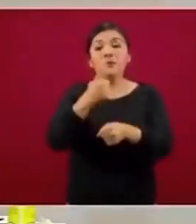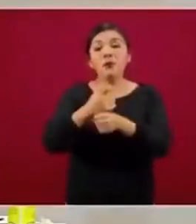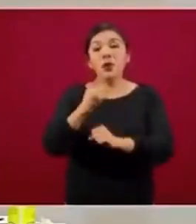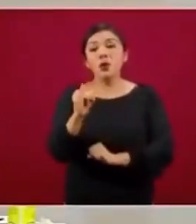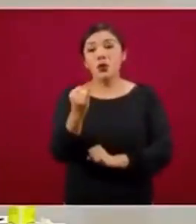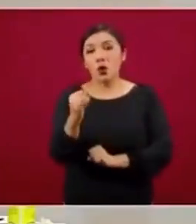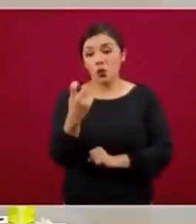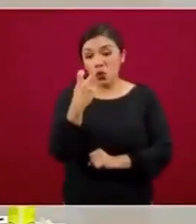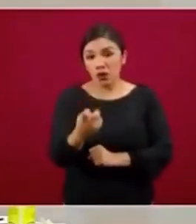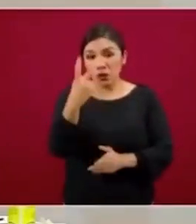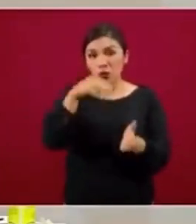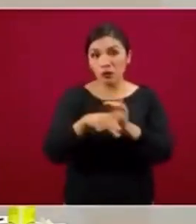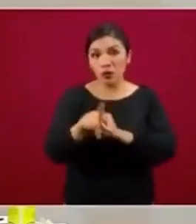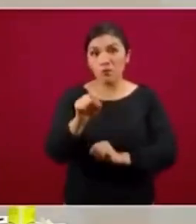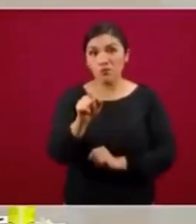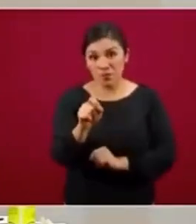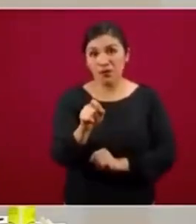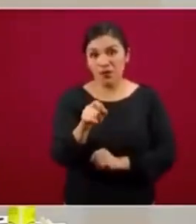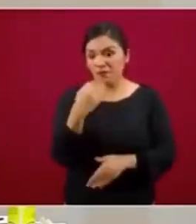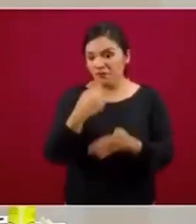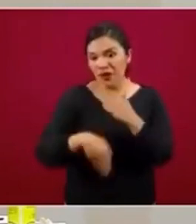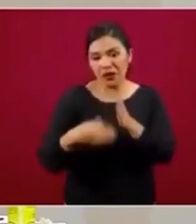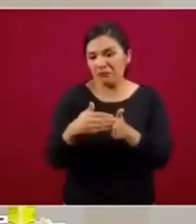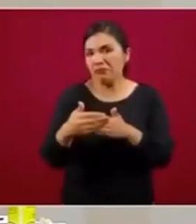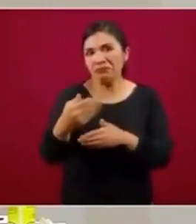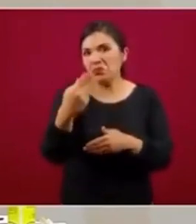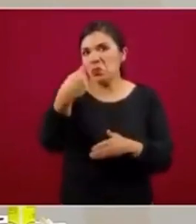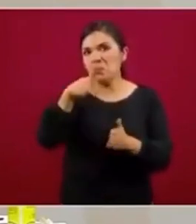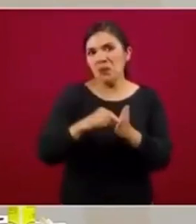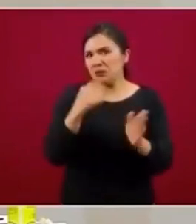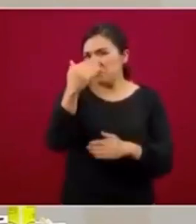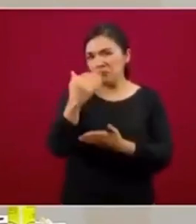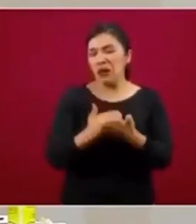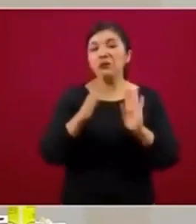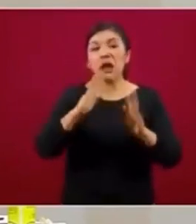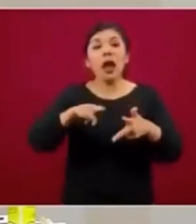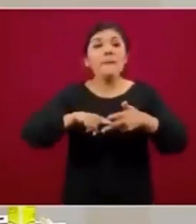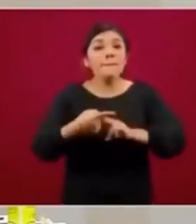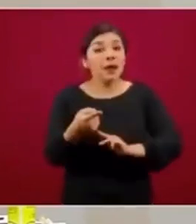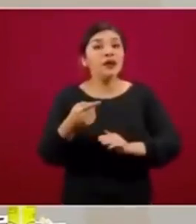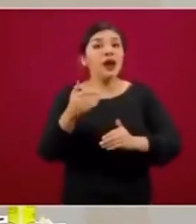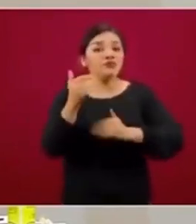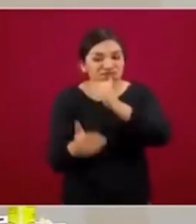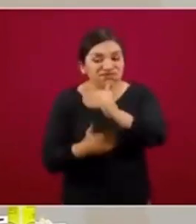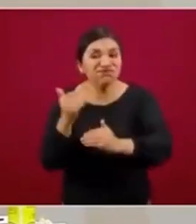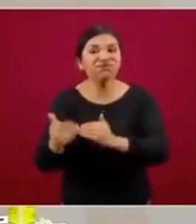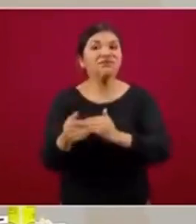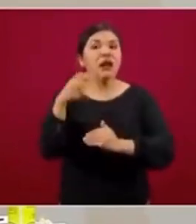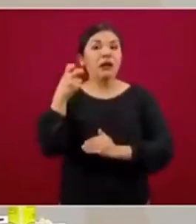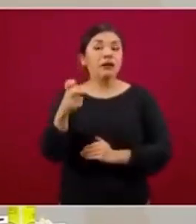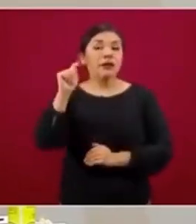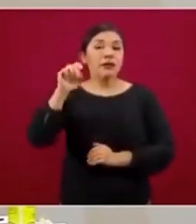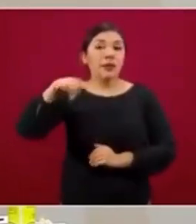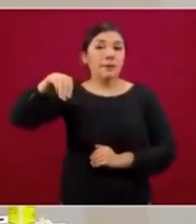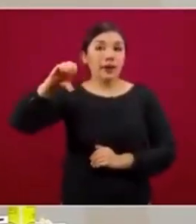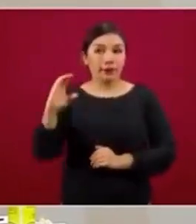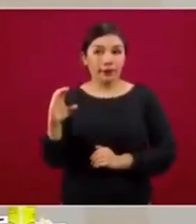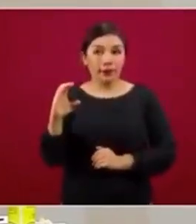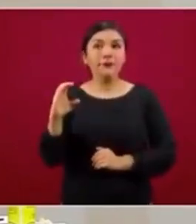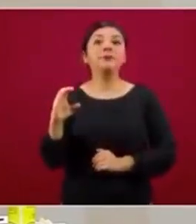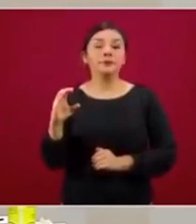de este año, en menos de un mes vamos a tener en marcha ya por fin el T-MEC.